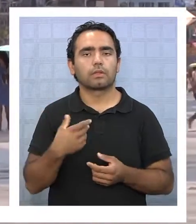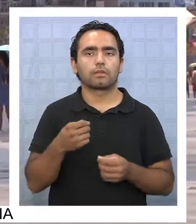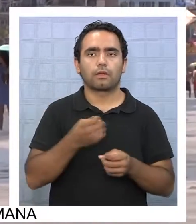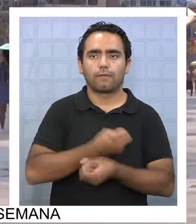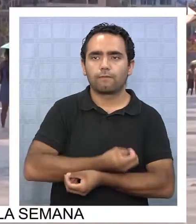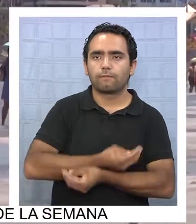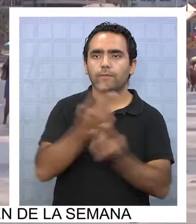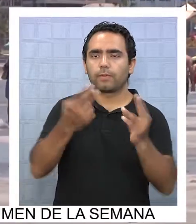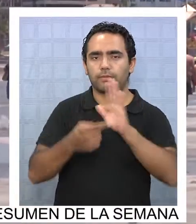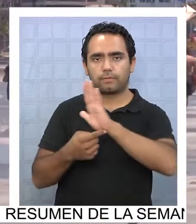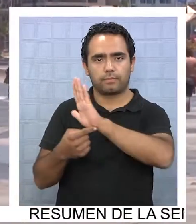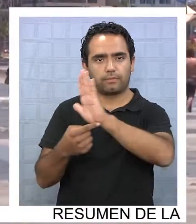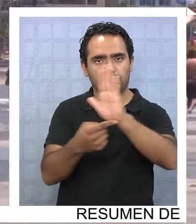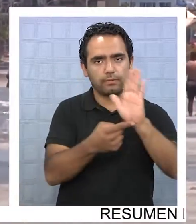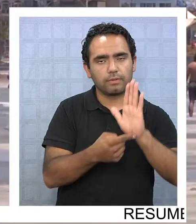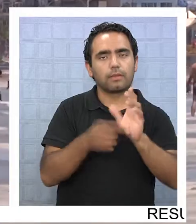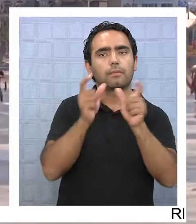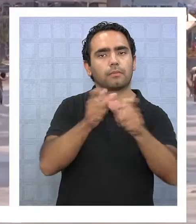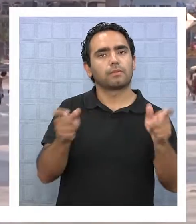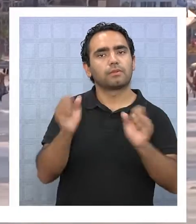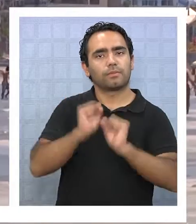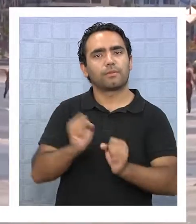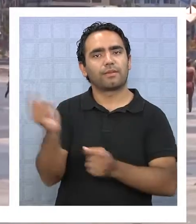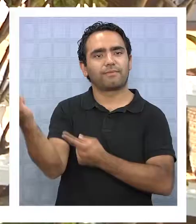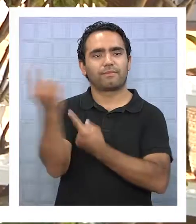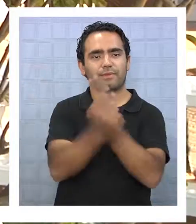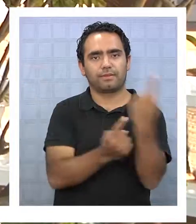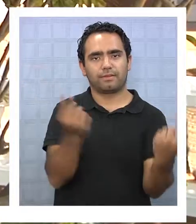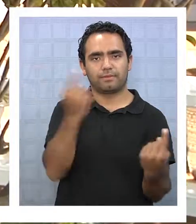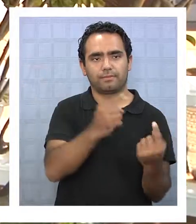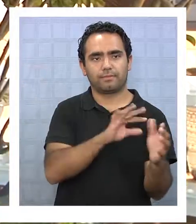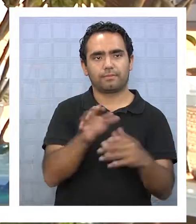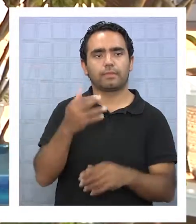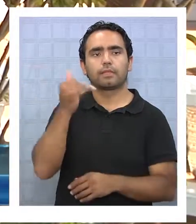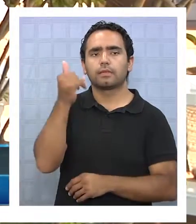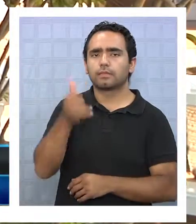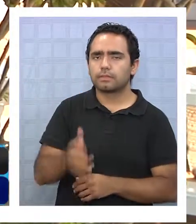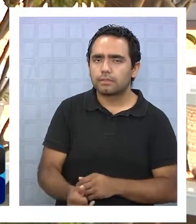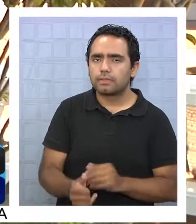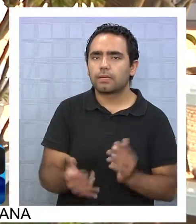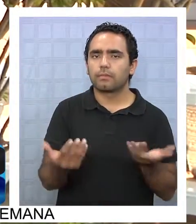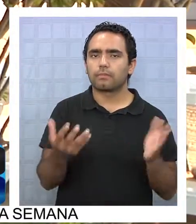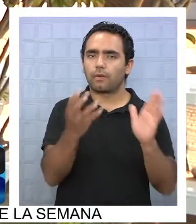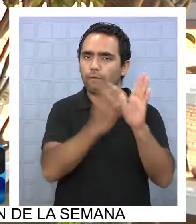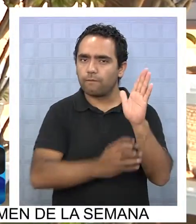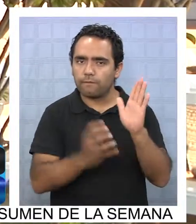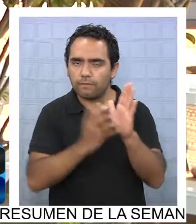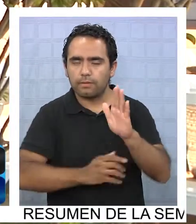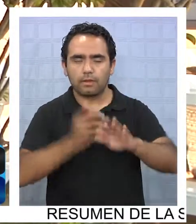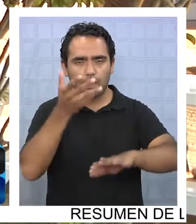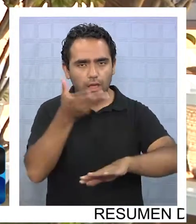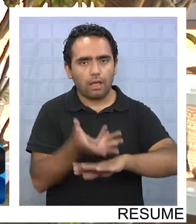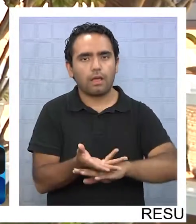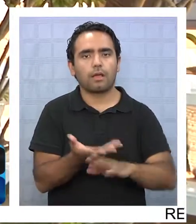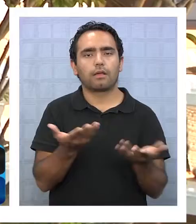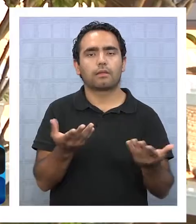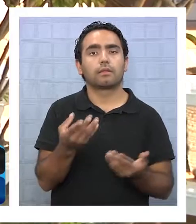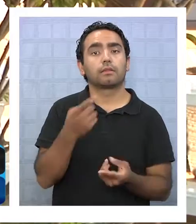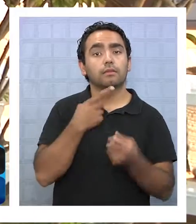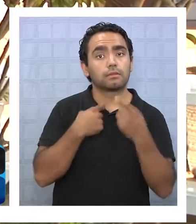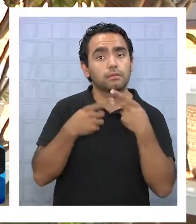difundan para que la gente pueda también venir a vacacionar. Siempre todas las promociones son muy buenas, es